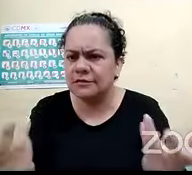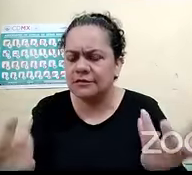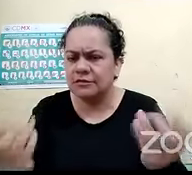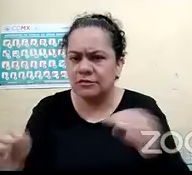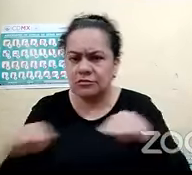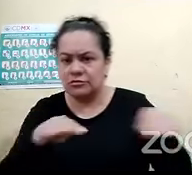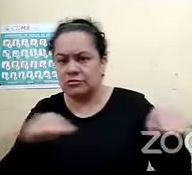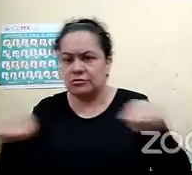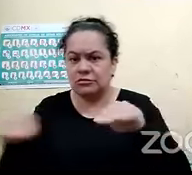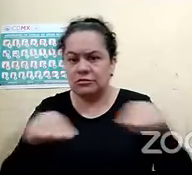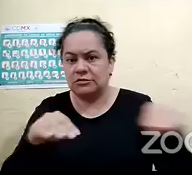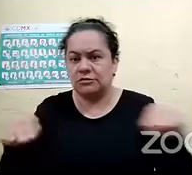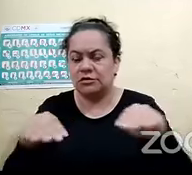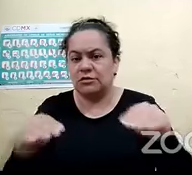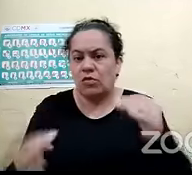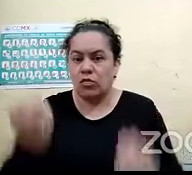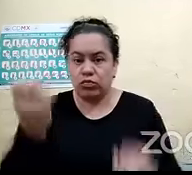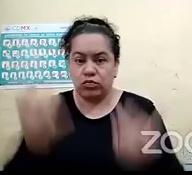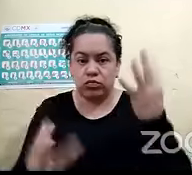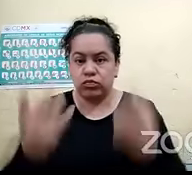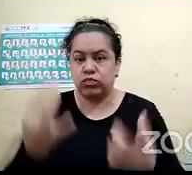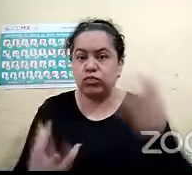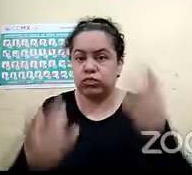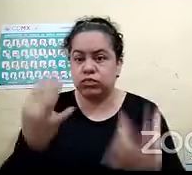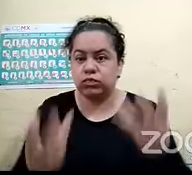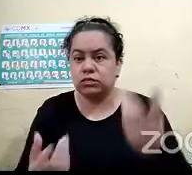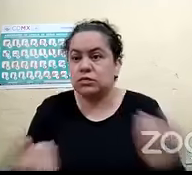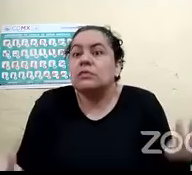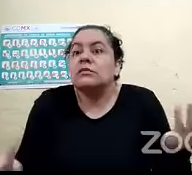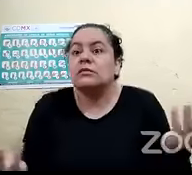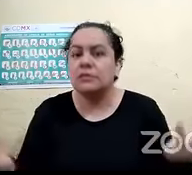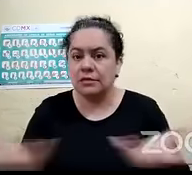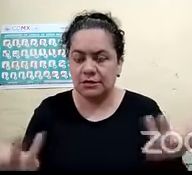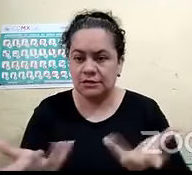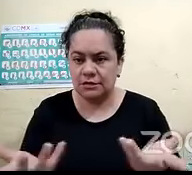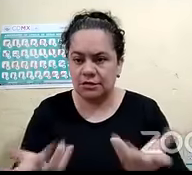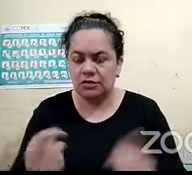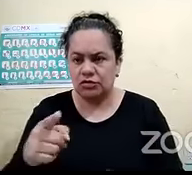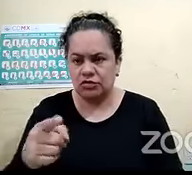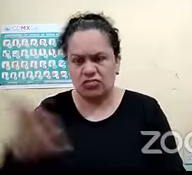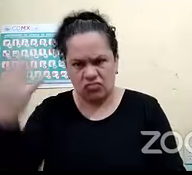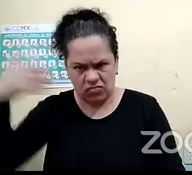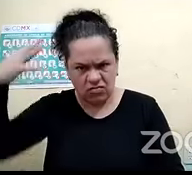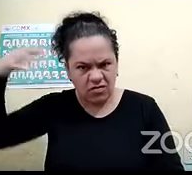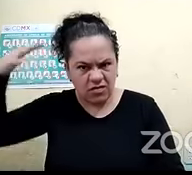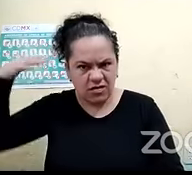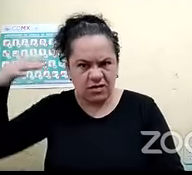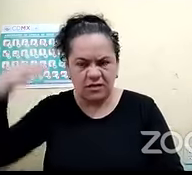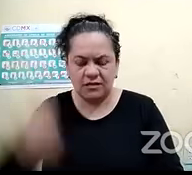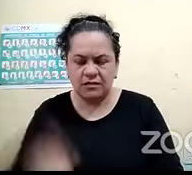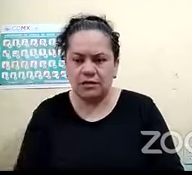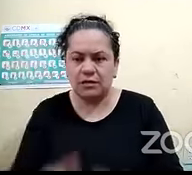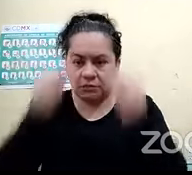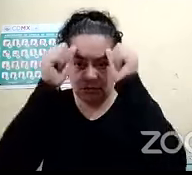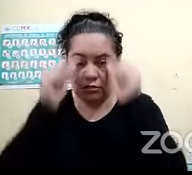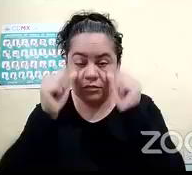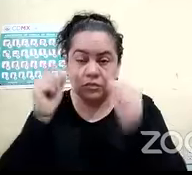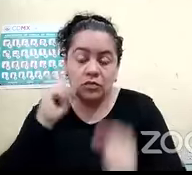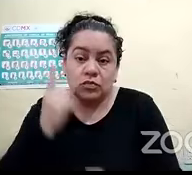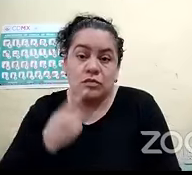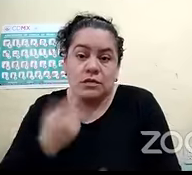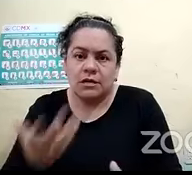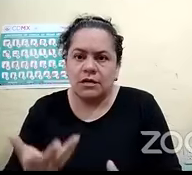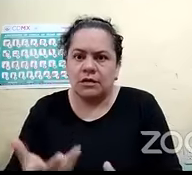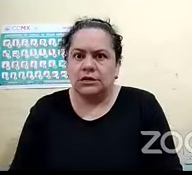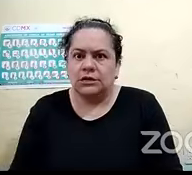incendio. En ese tiempo yo era una persona con cerdoseguera total y sentí que me quedé